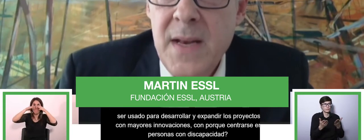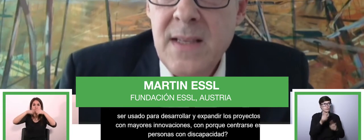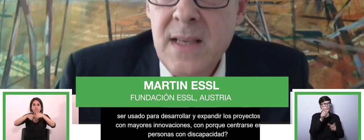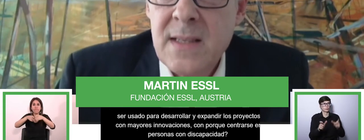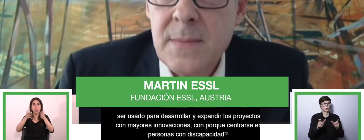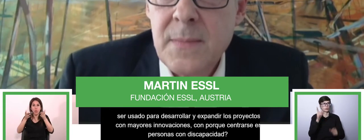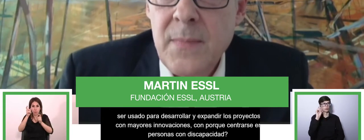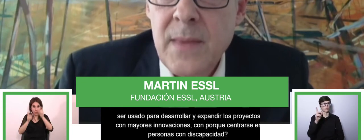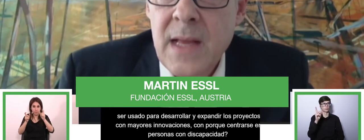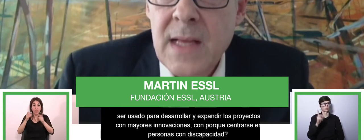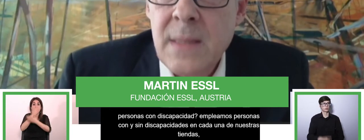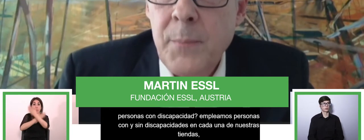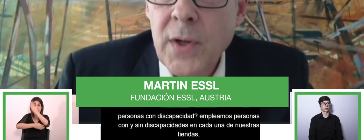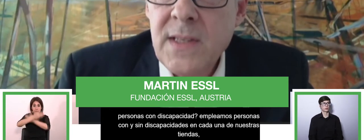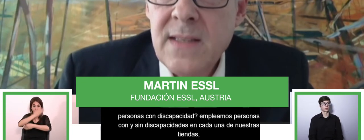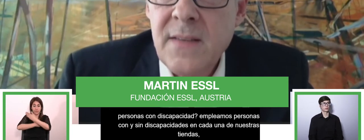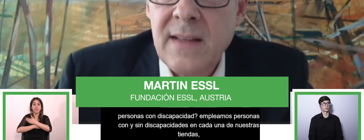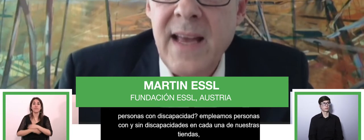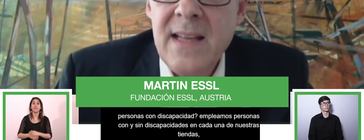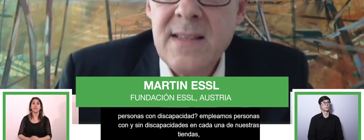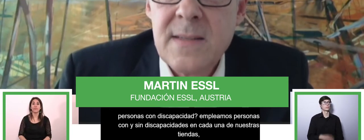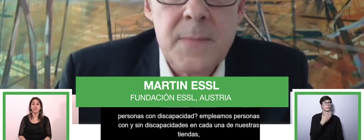de las personas con discapacidades.